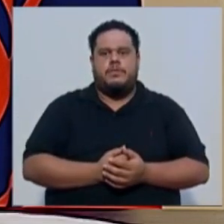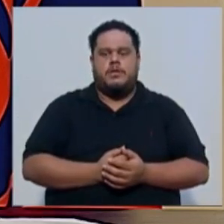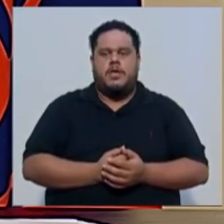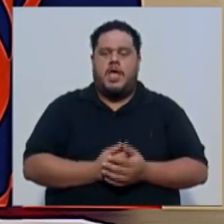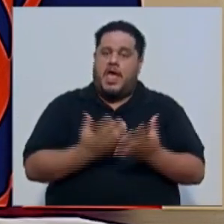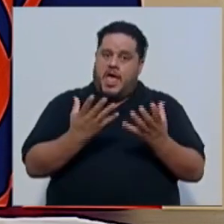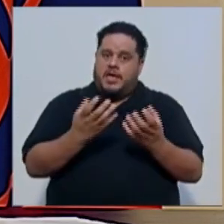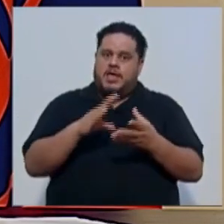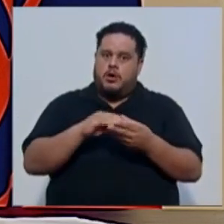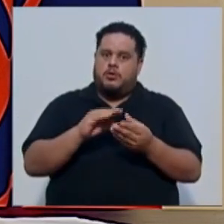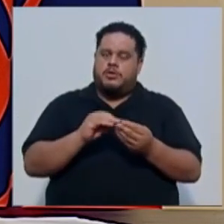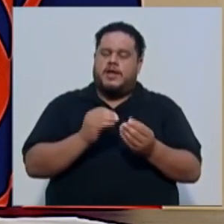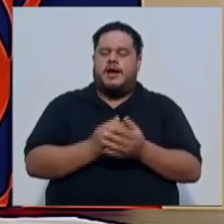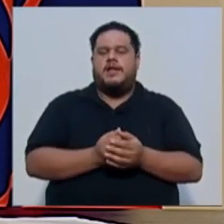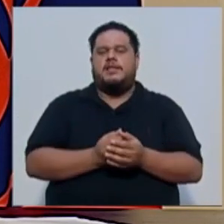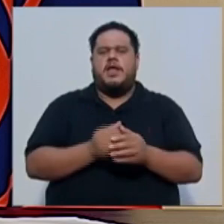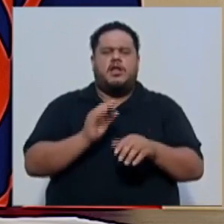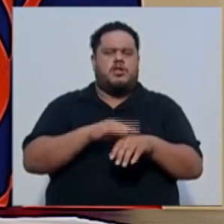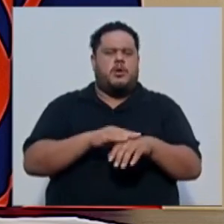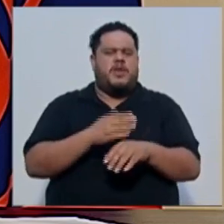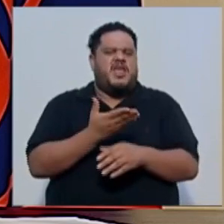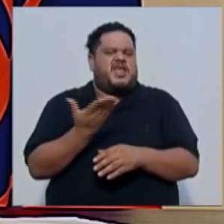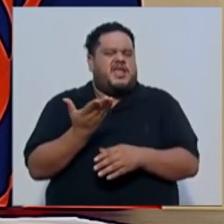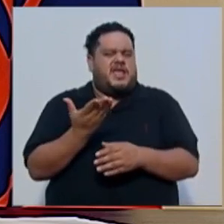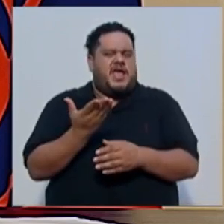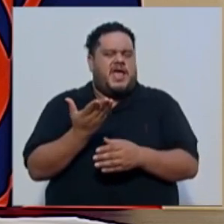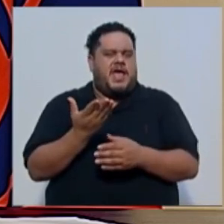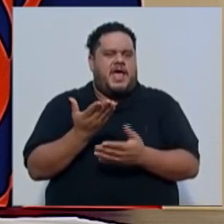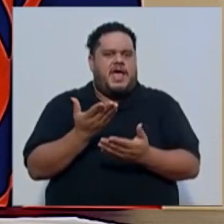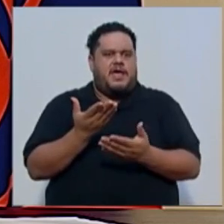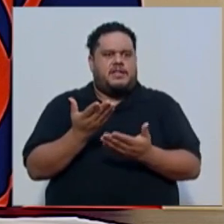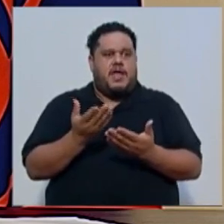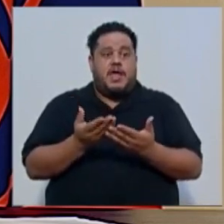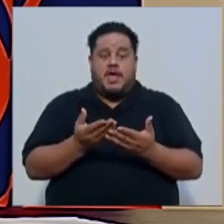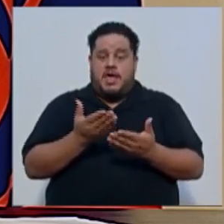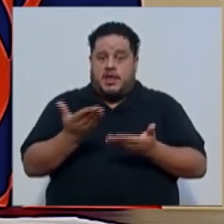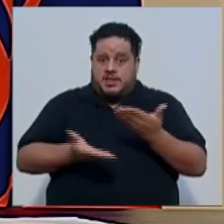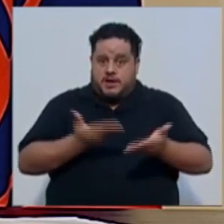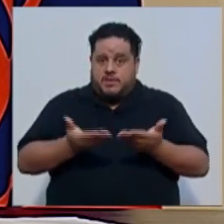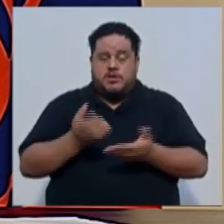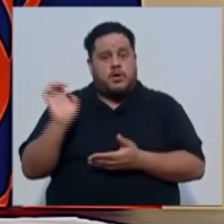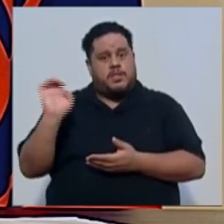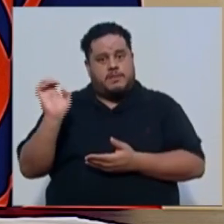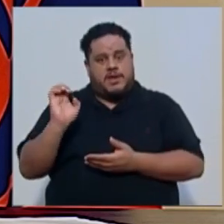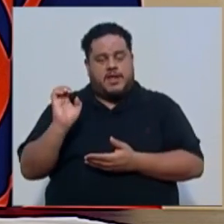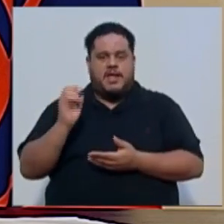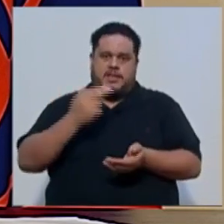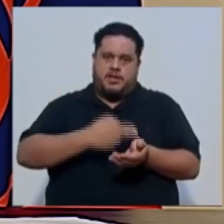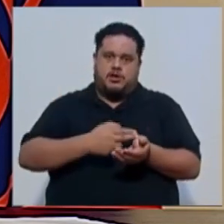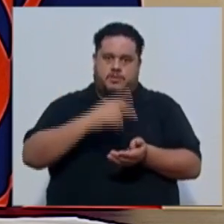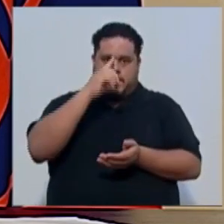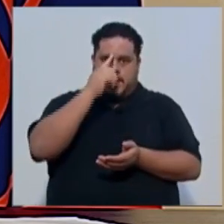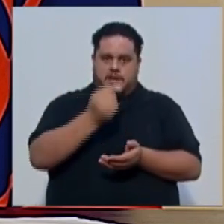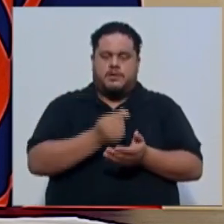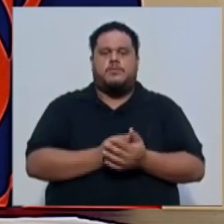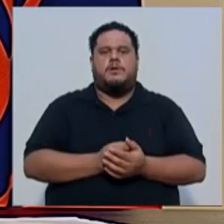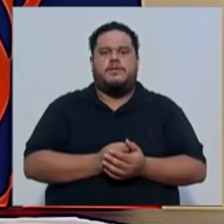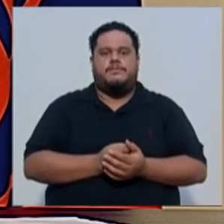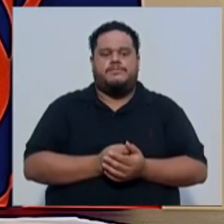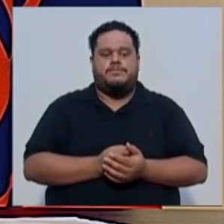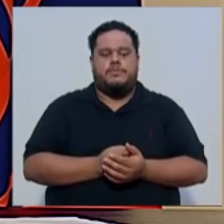Quiero contarles un poco en qué consiste la organización de los servicios de emergencias y sobre todo del Hospital Calderón Guardia.